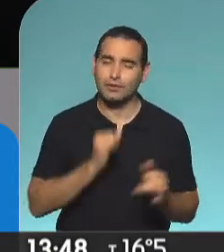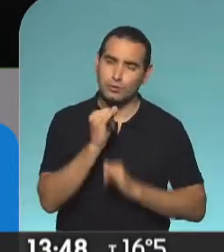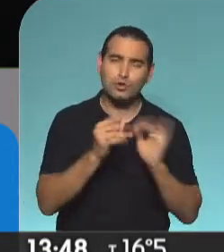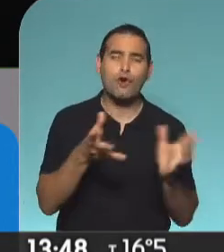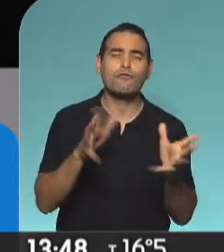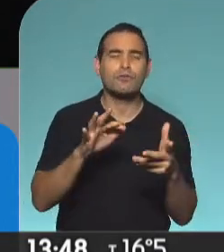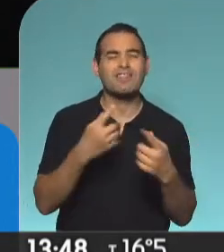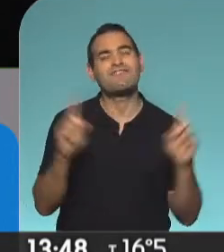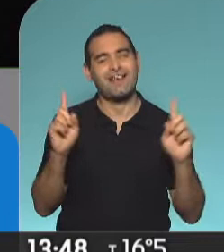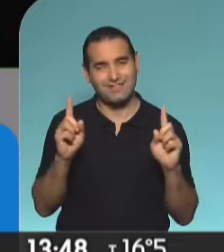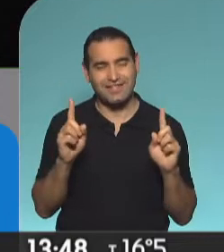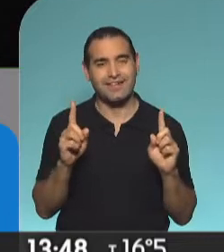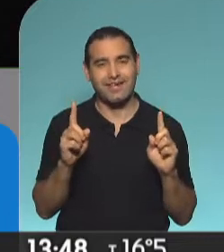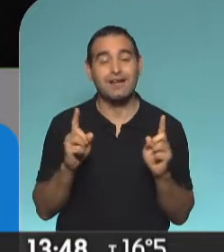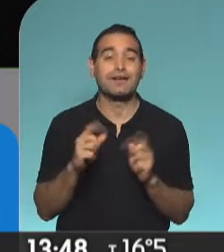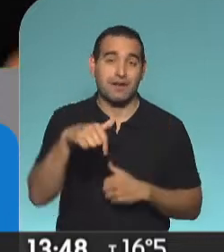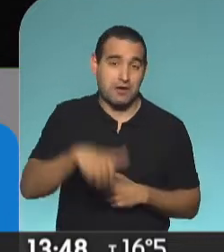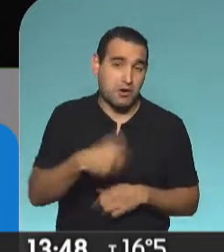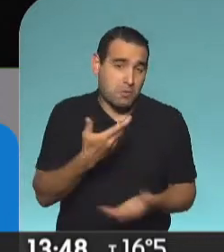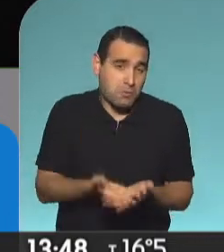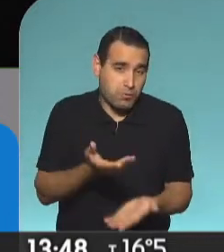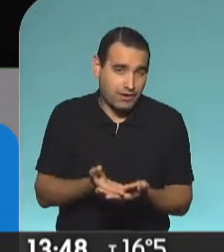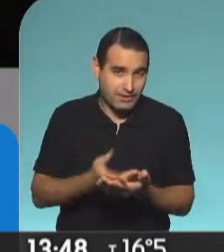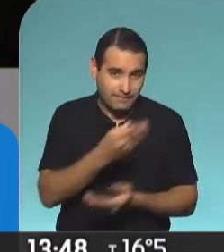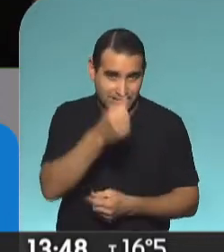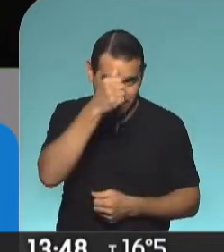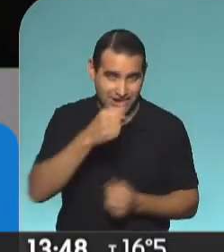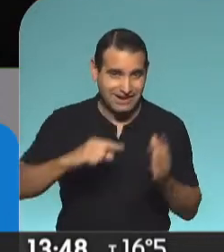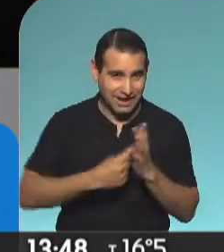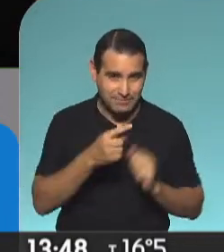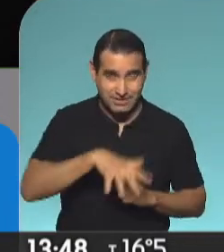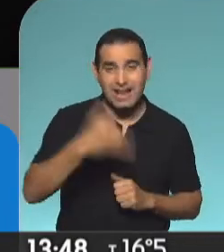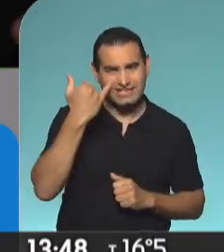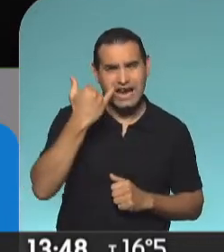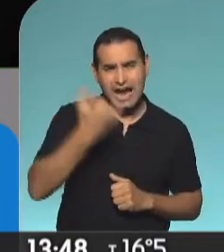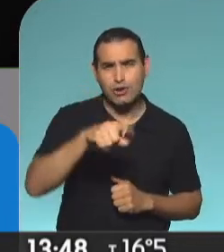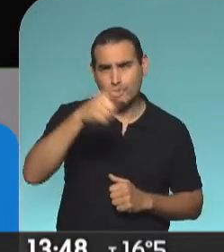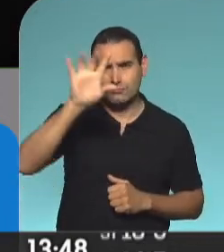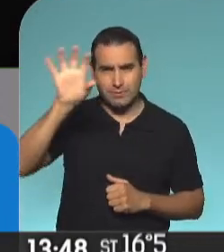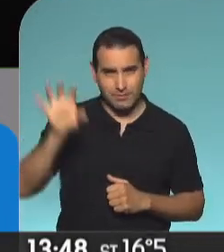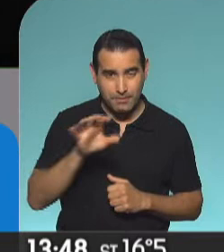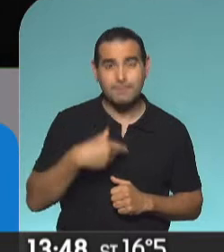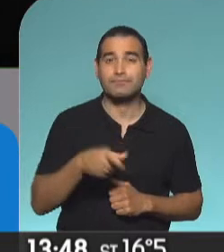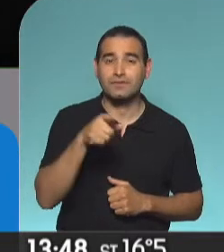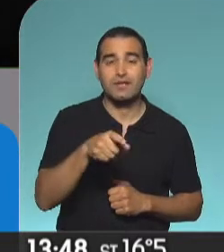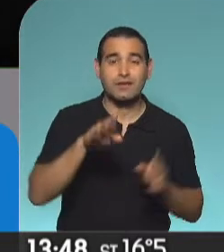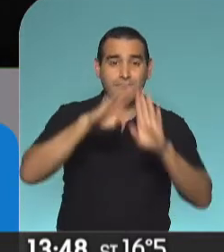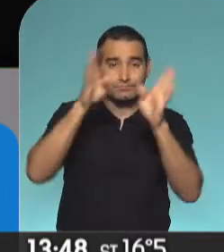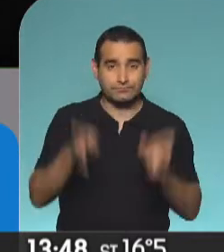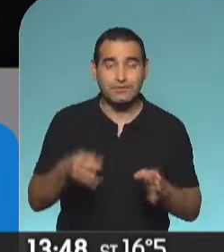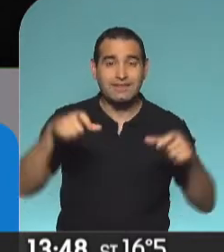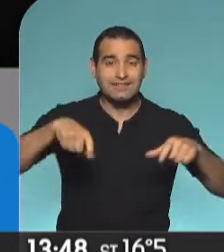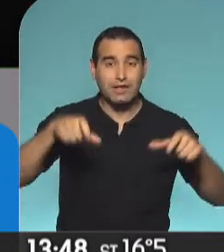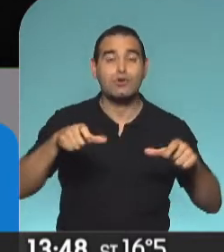modalidad, es una alternativa, es la propuesta para este fin de semana en la capital federal, ya está funcionando en otras partes del país, el estadio Obras reconvertido para